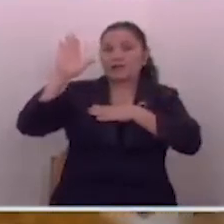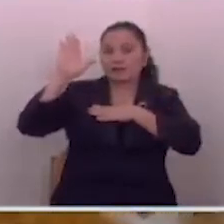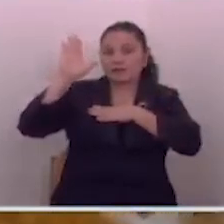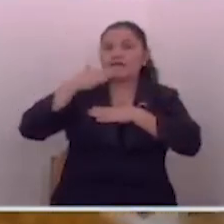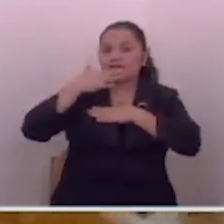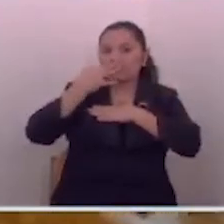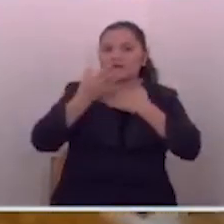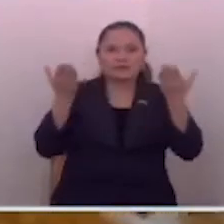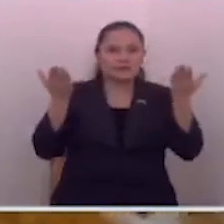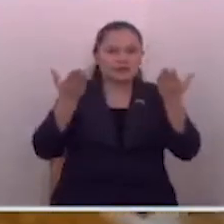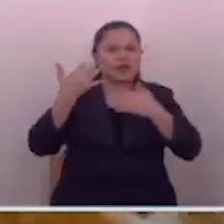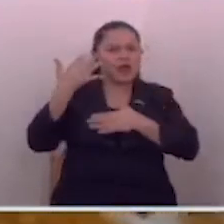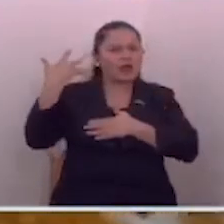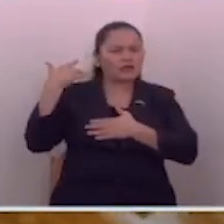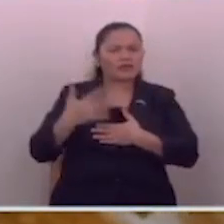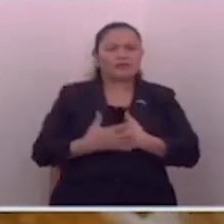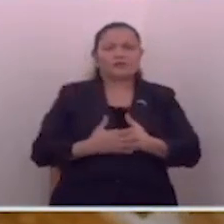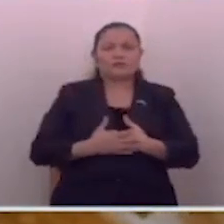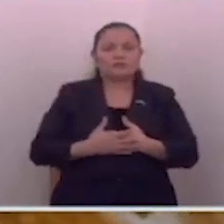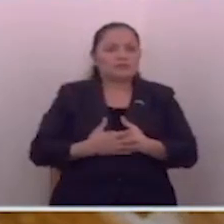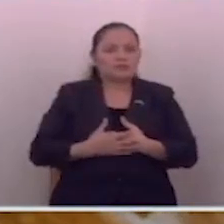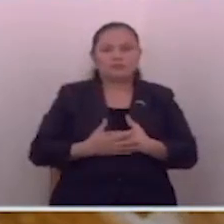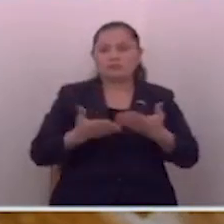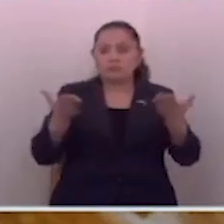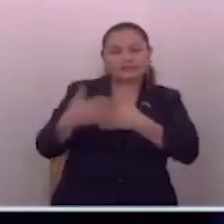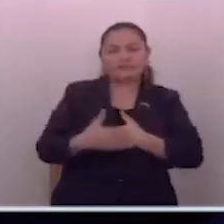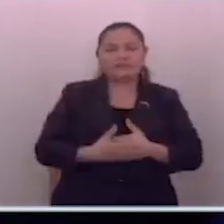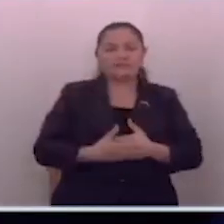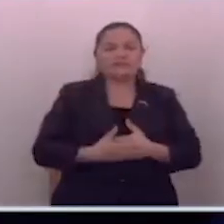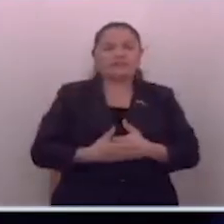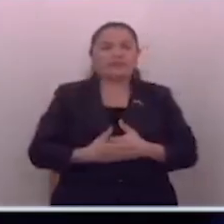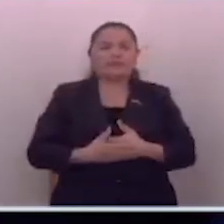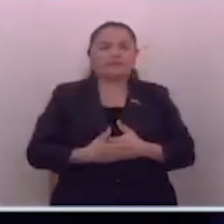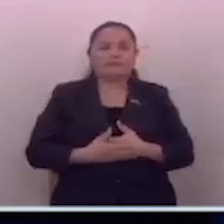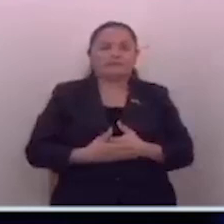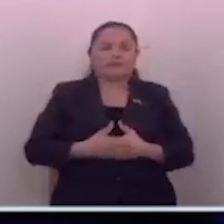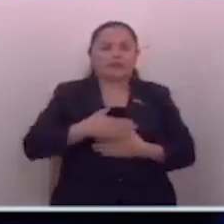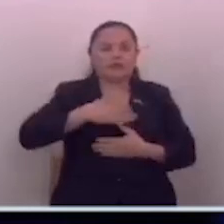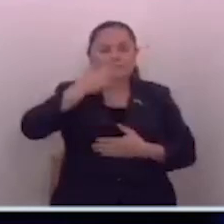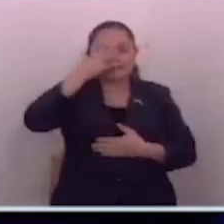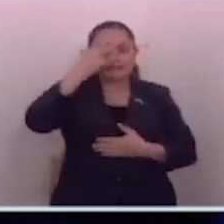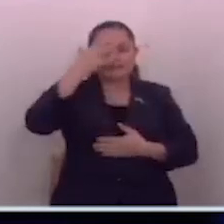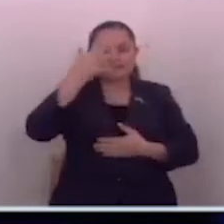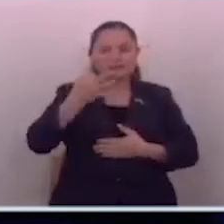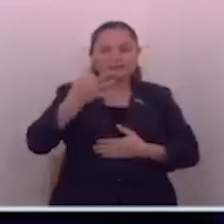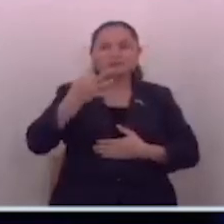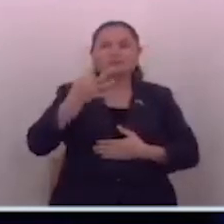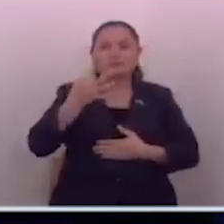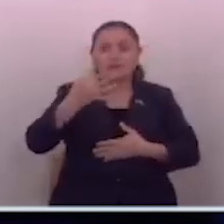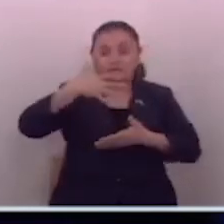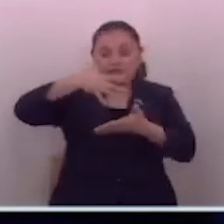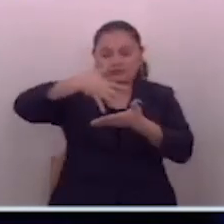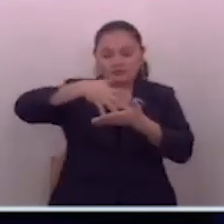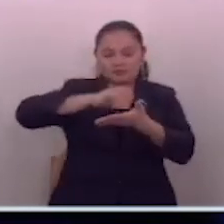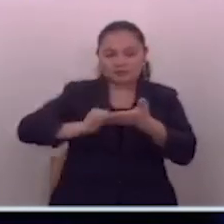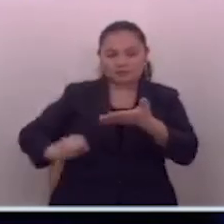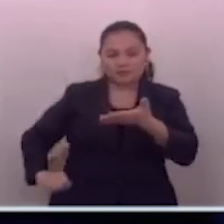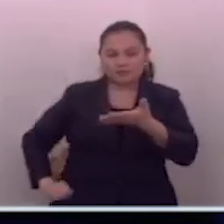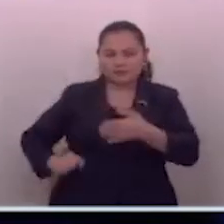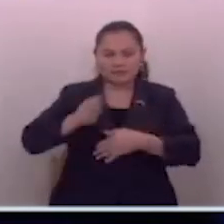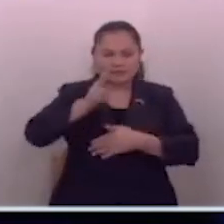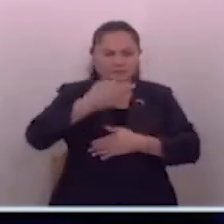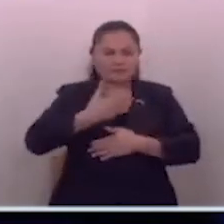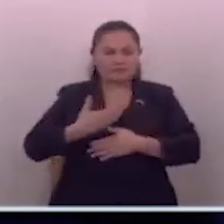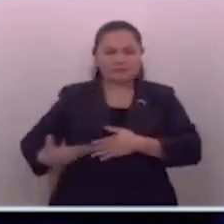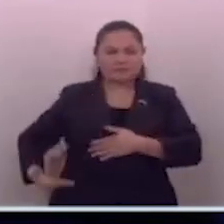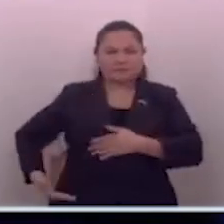cumplir. Y no se ha cumplido. Creo que el pueblo salvadoreño, el mismo presidente